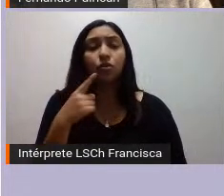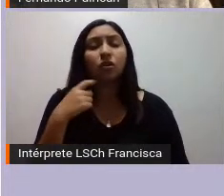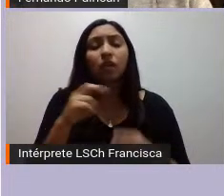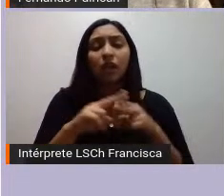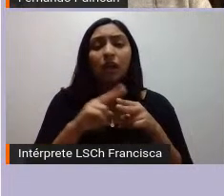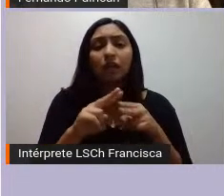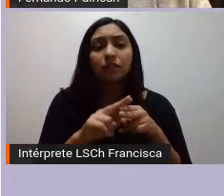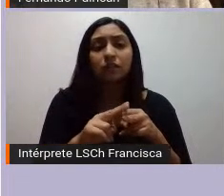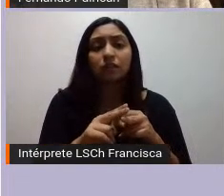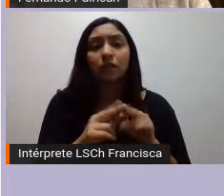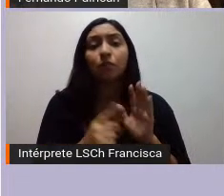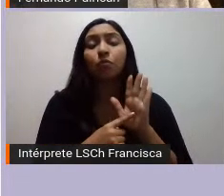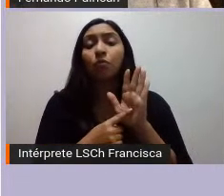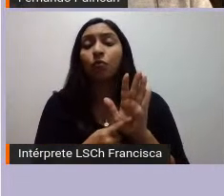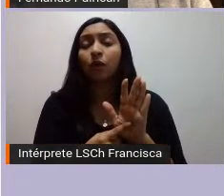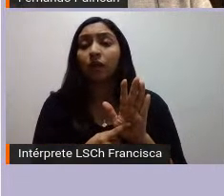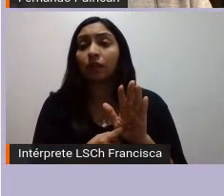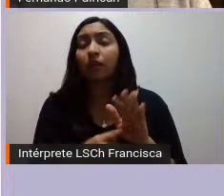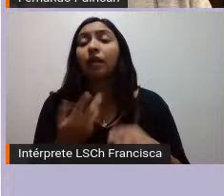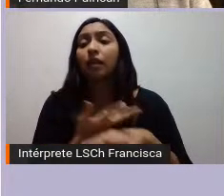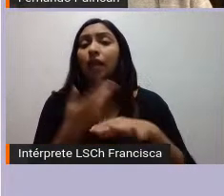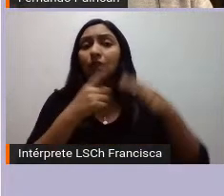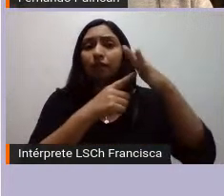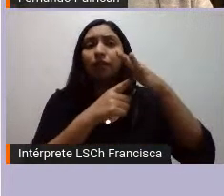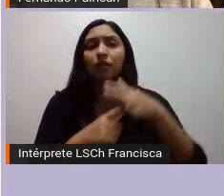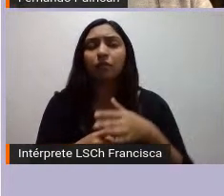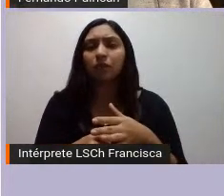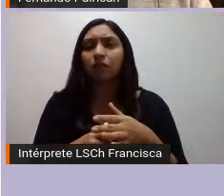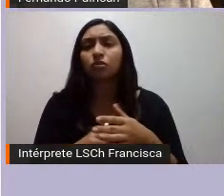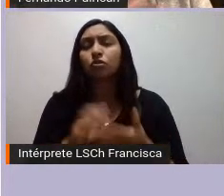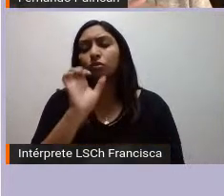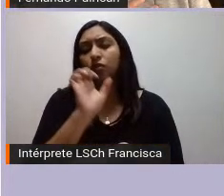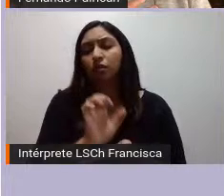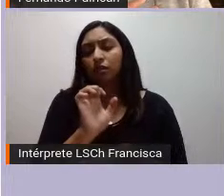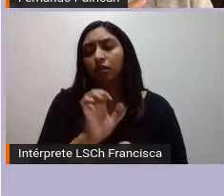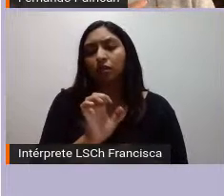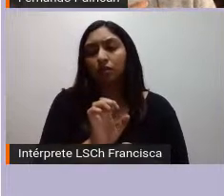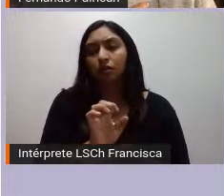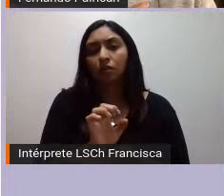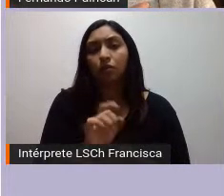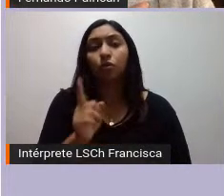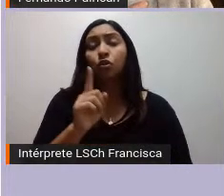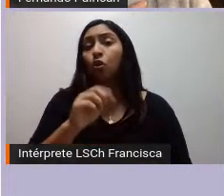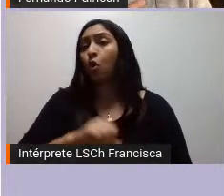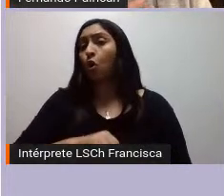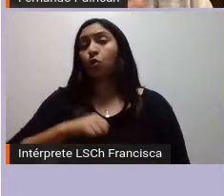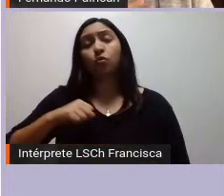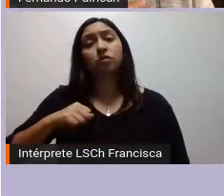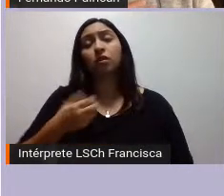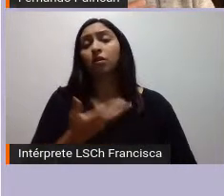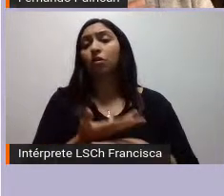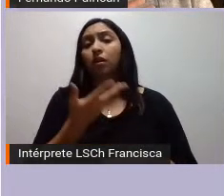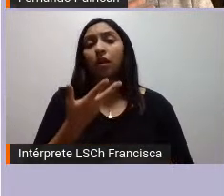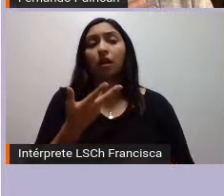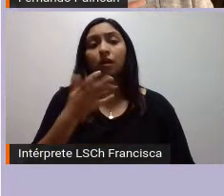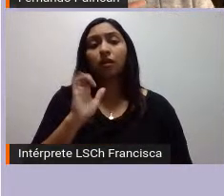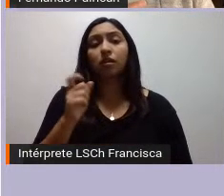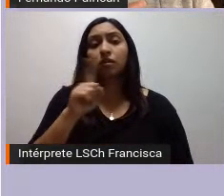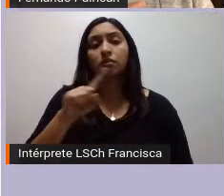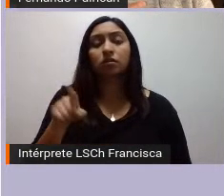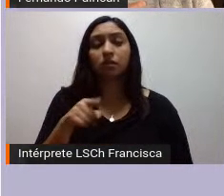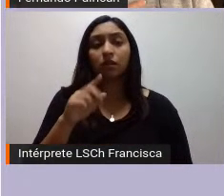la alta discriminación que hay de parte del Estado por lo tanto más que sentirnos orgullosos de que hayan escaños reservados debería